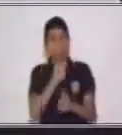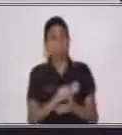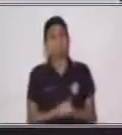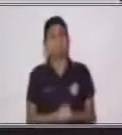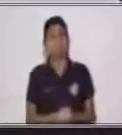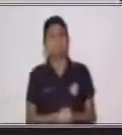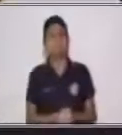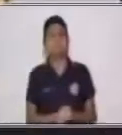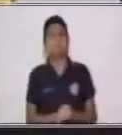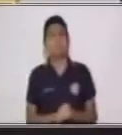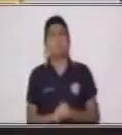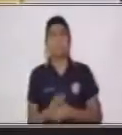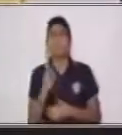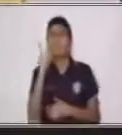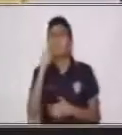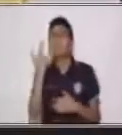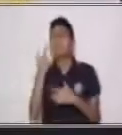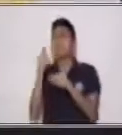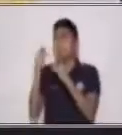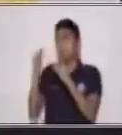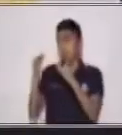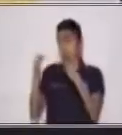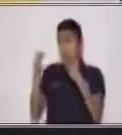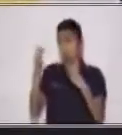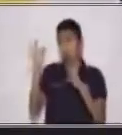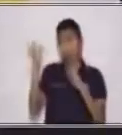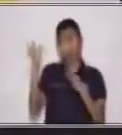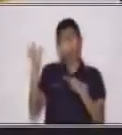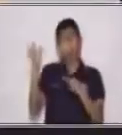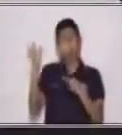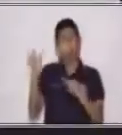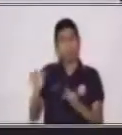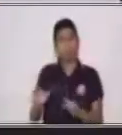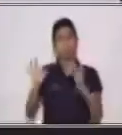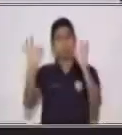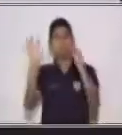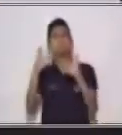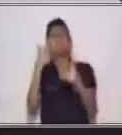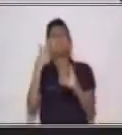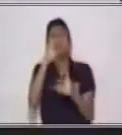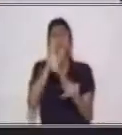¿Qué observas en la imagen? Obsérvala.